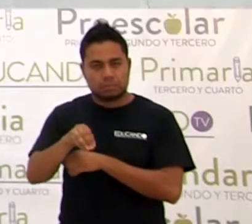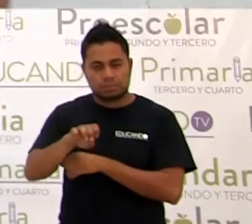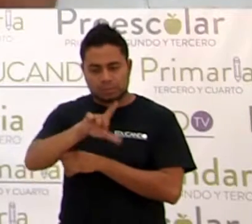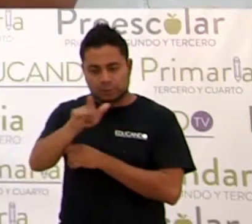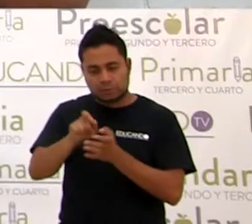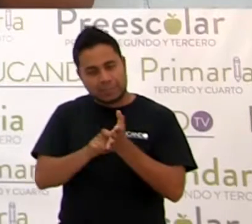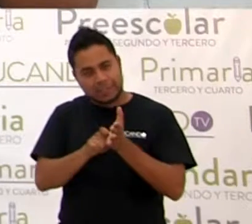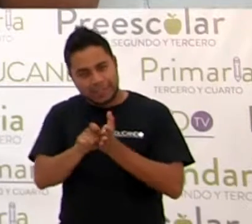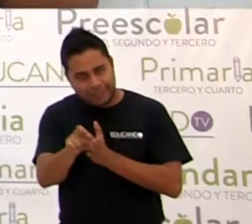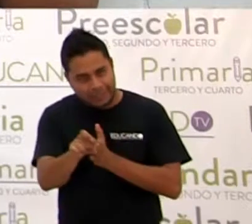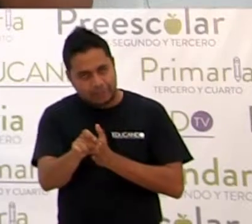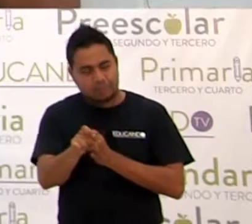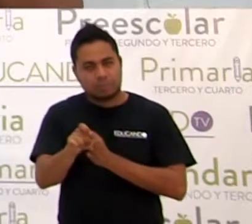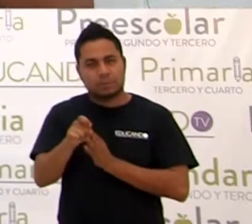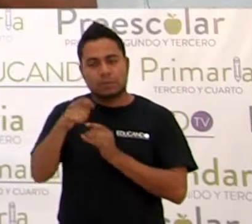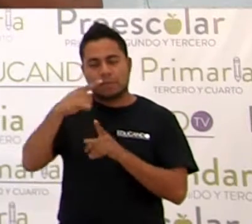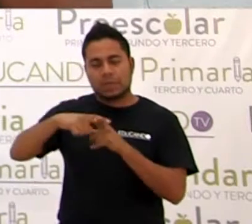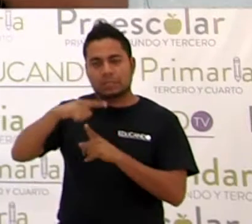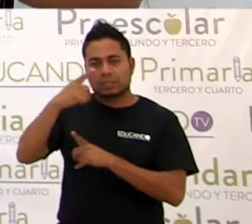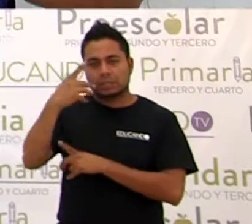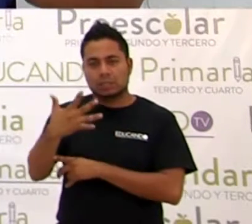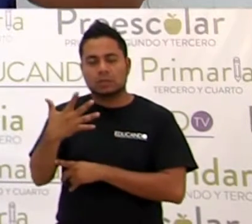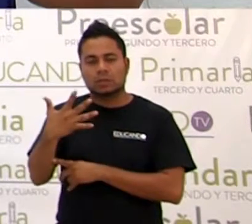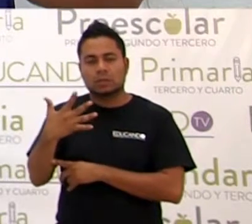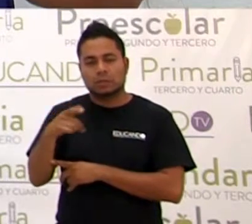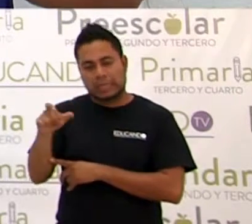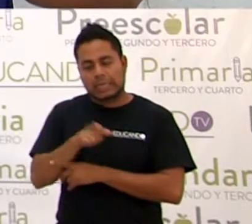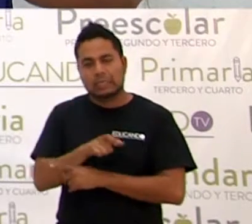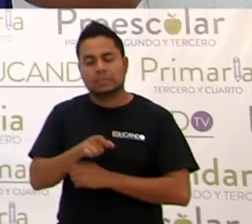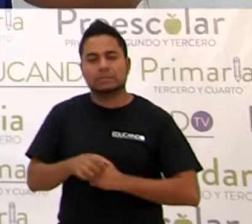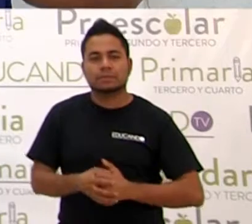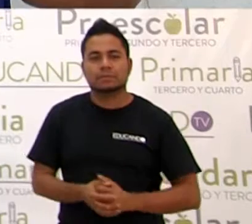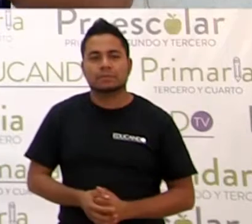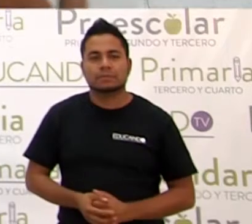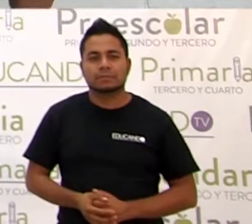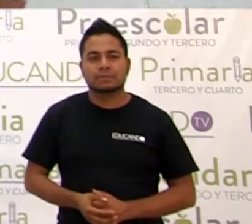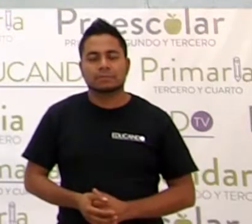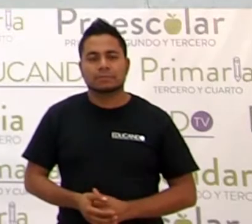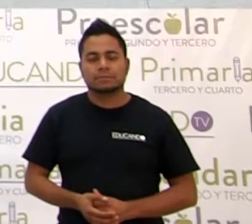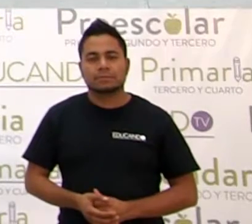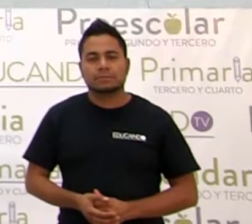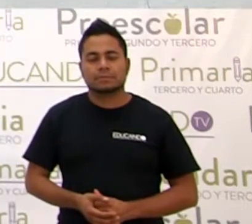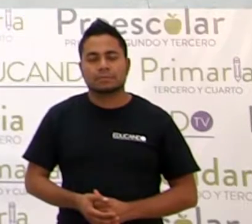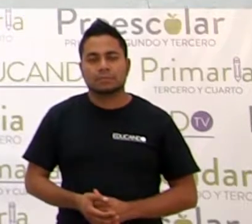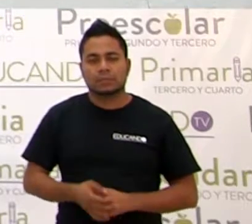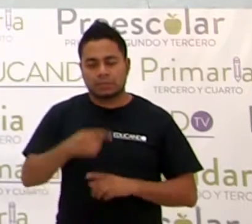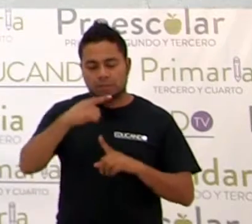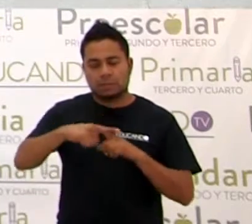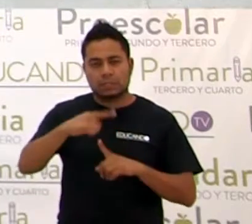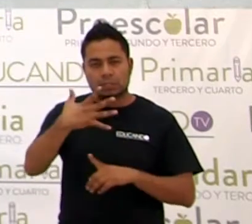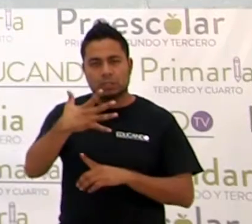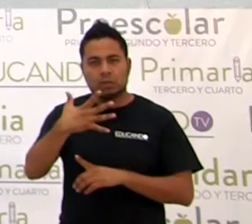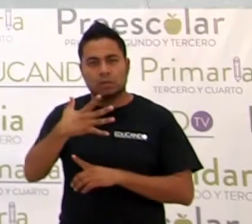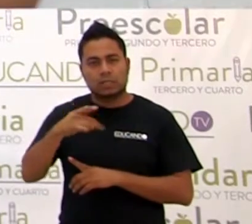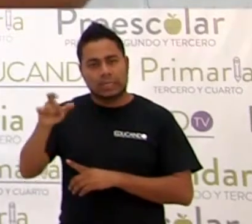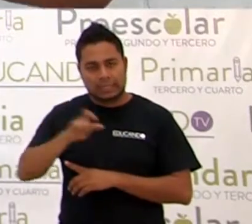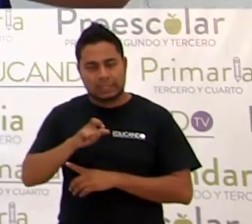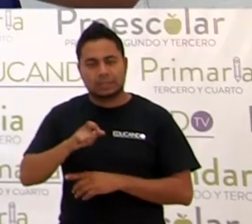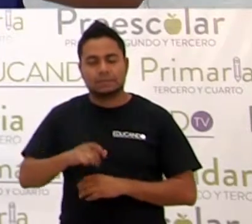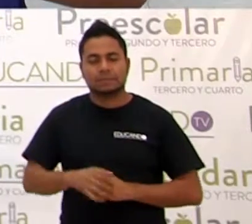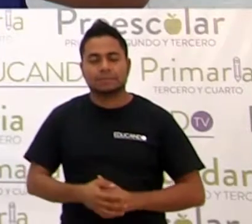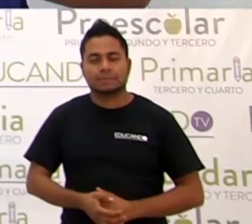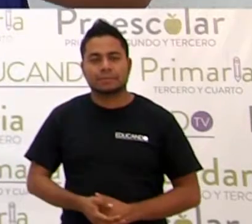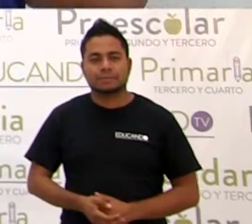recta. Más cinco X. Más cinco X.